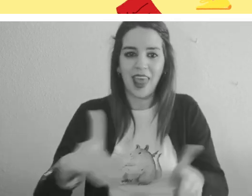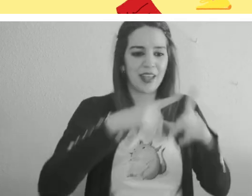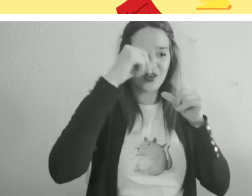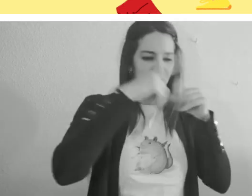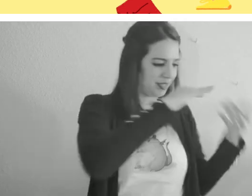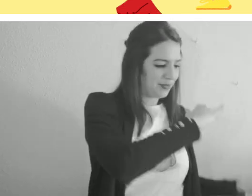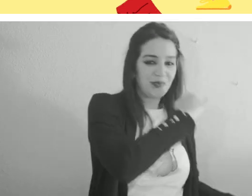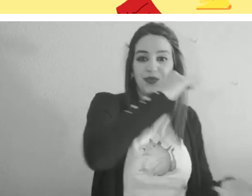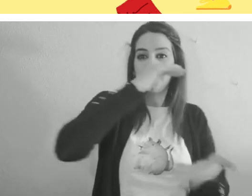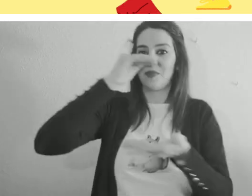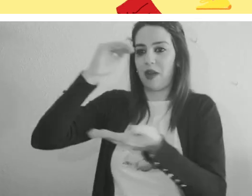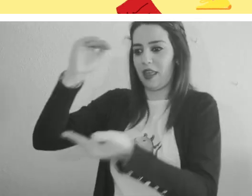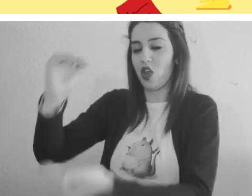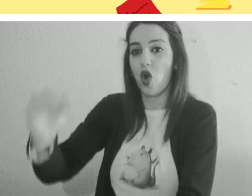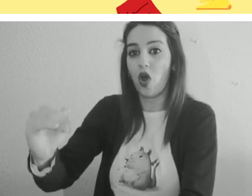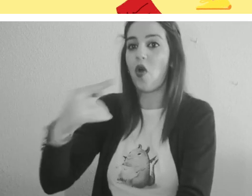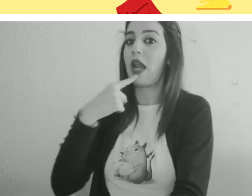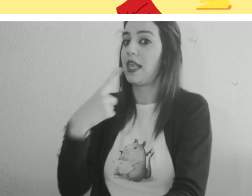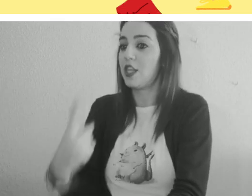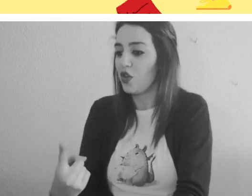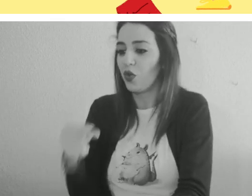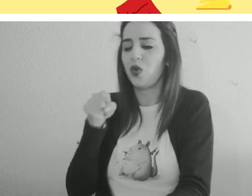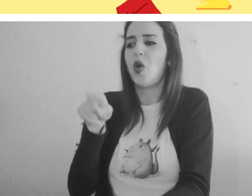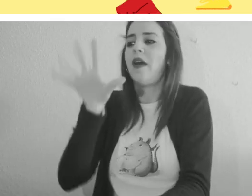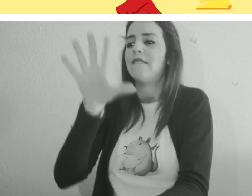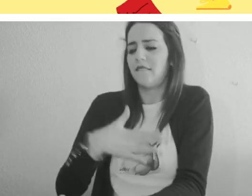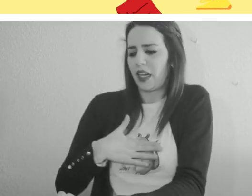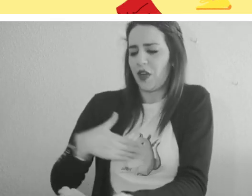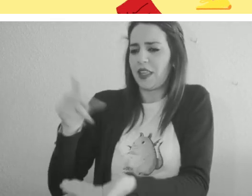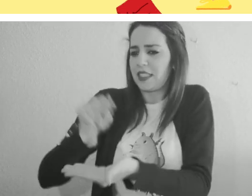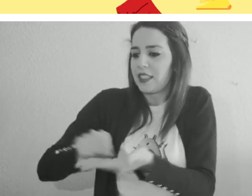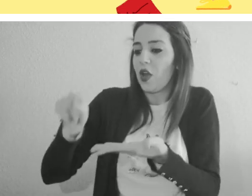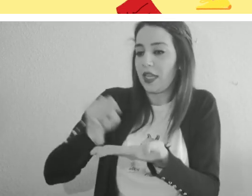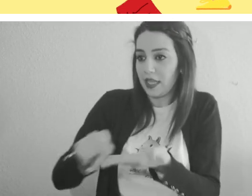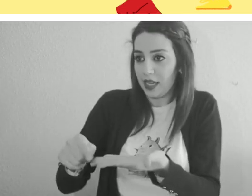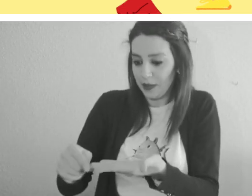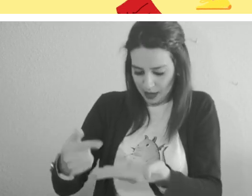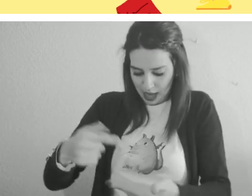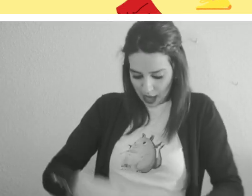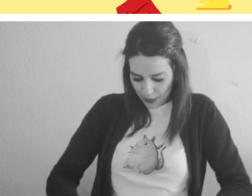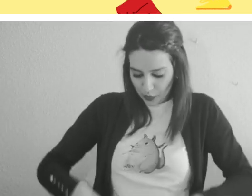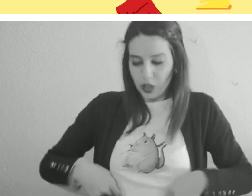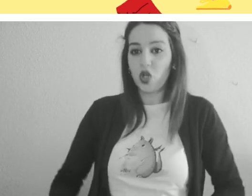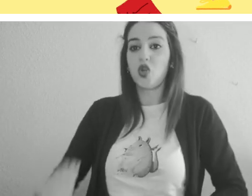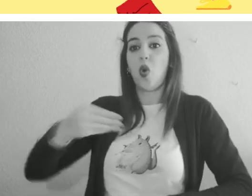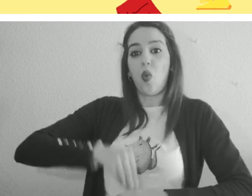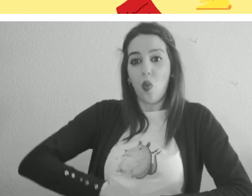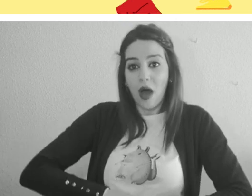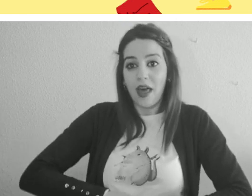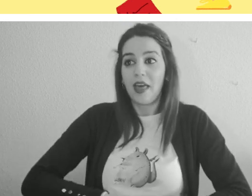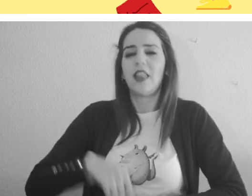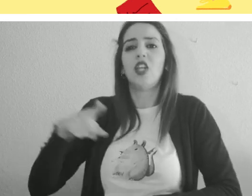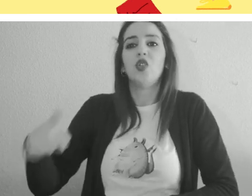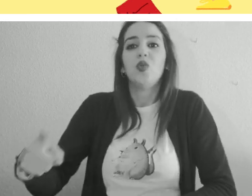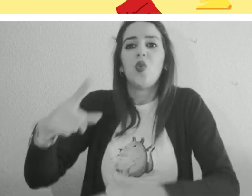mientras le decía «Clara, escribe cinco deseos. Guárdalos aquí en su bolsillo y abrázalo con